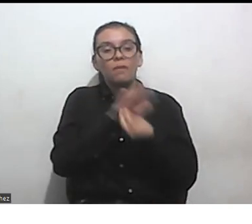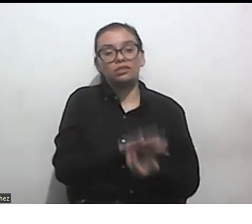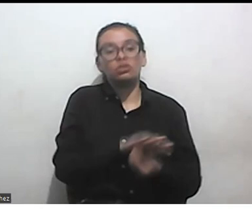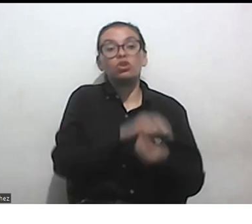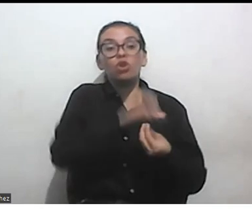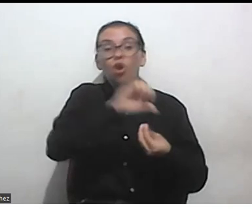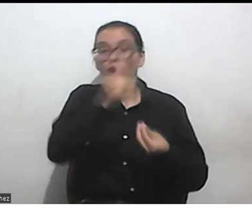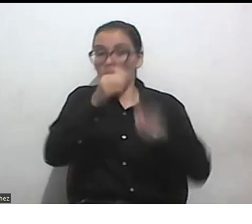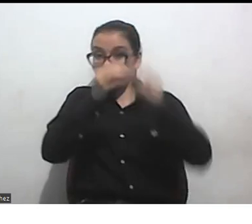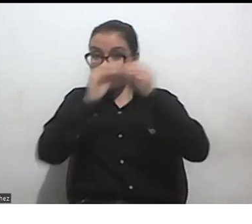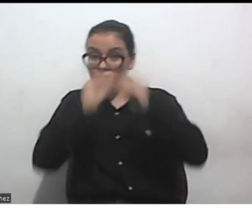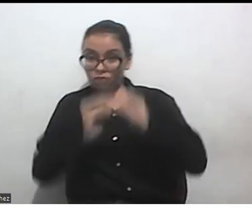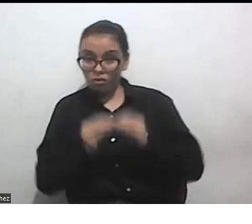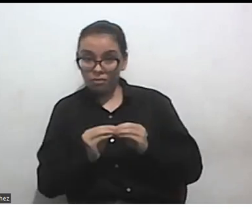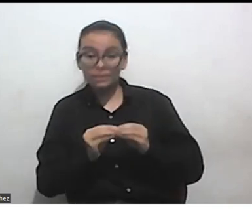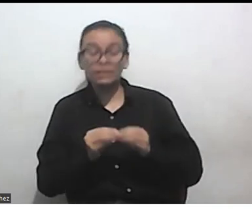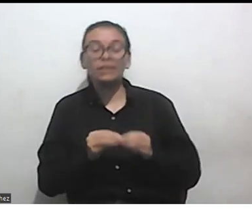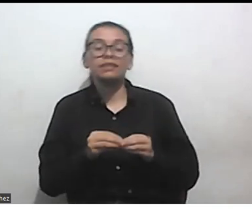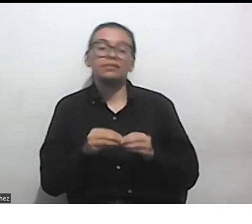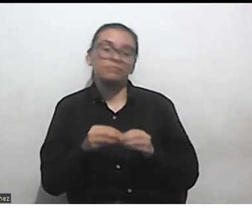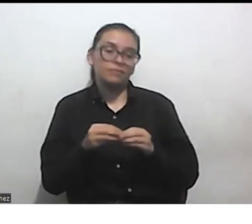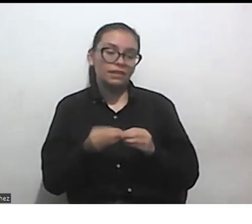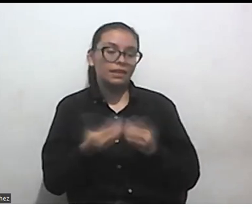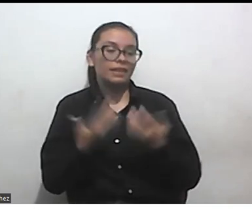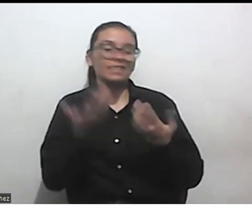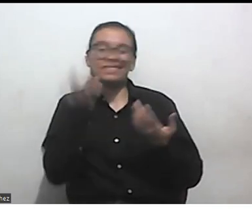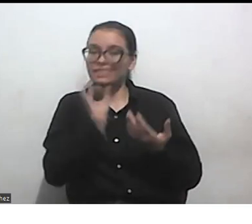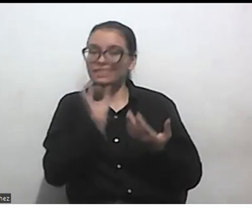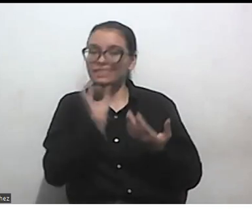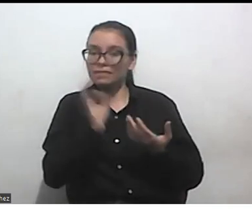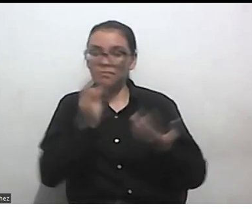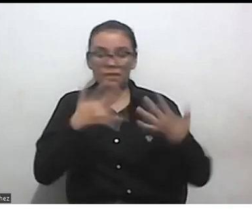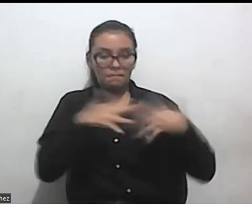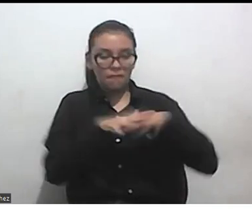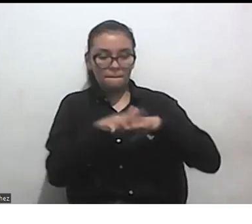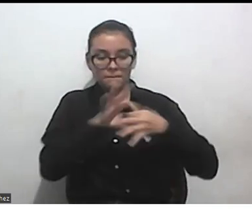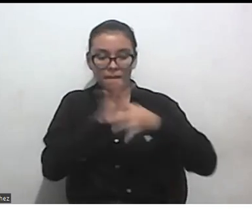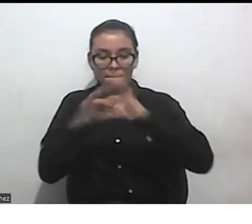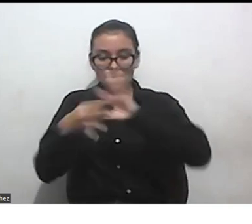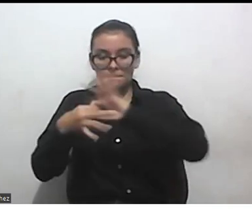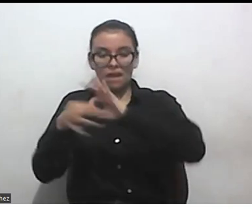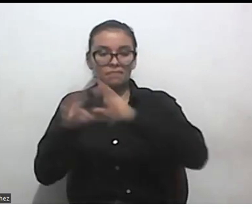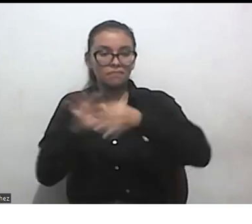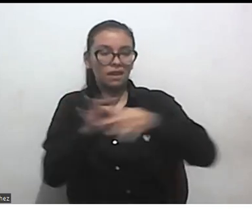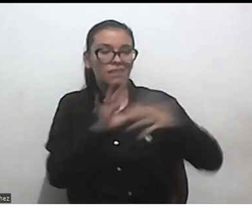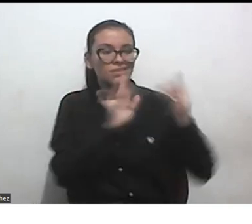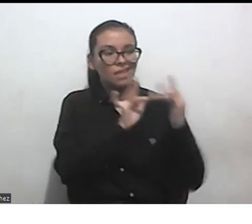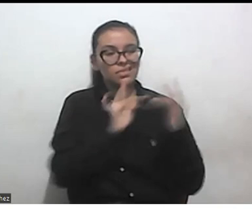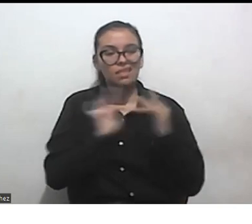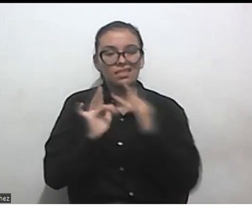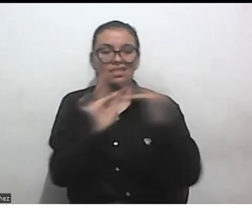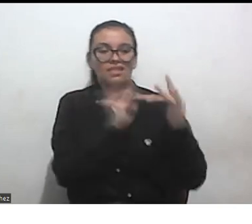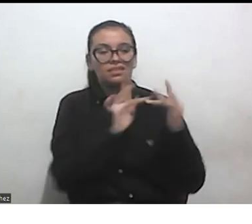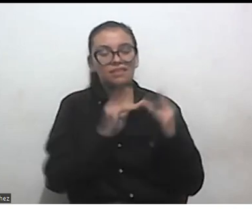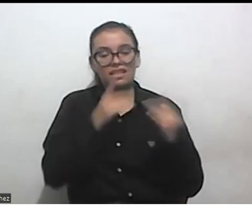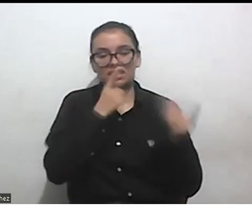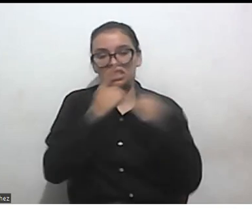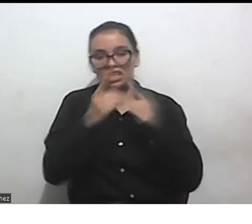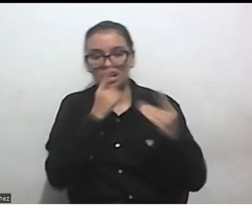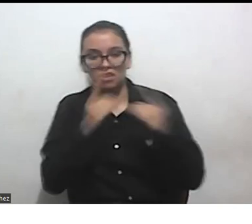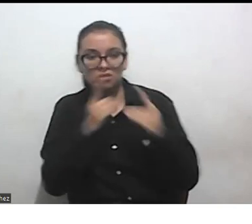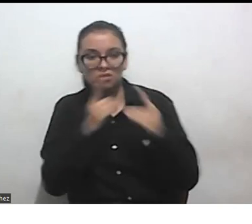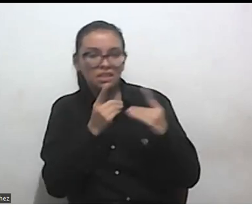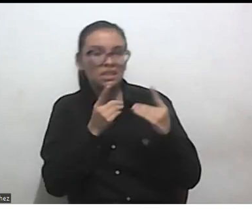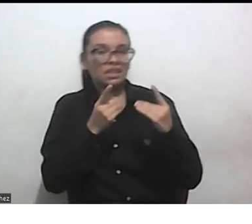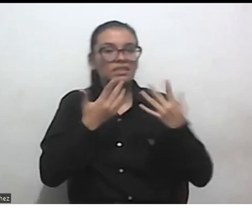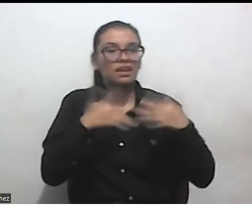y que están constantemente interactuando interactúan tanto y dialogan tanto que no necesariamente se van